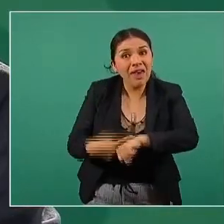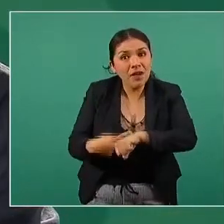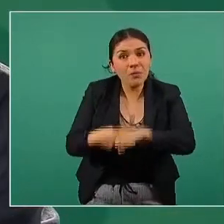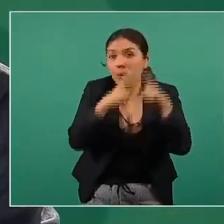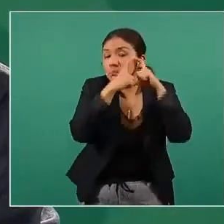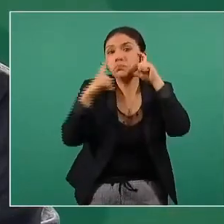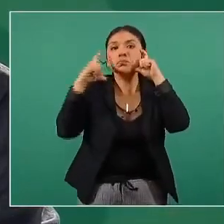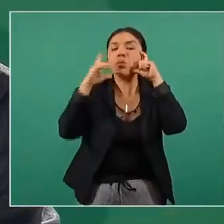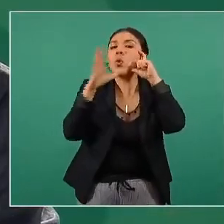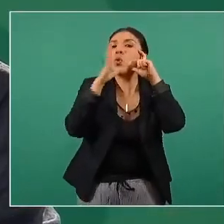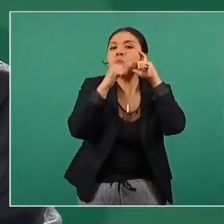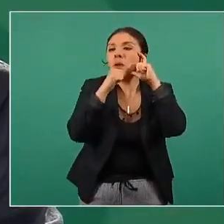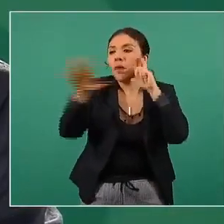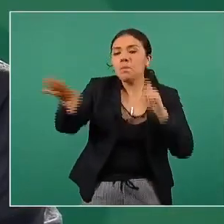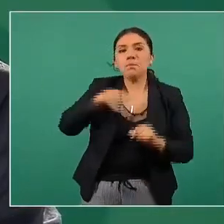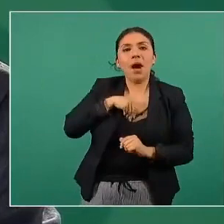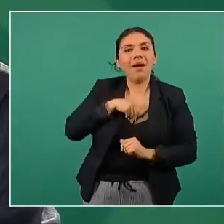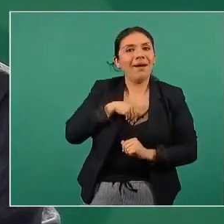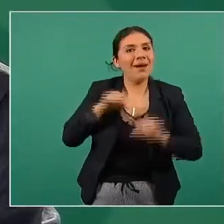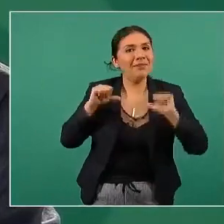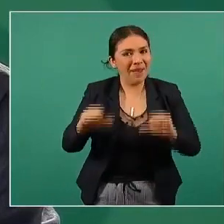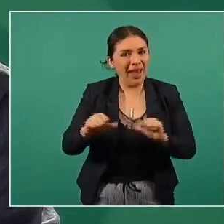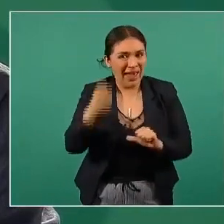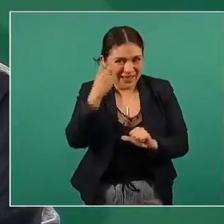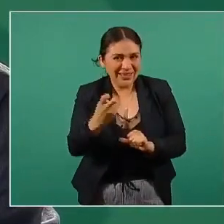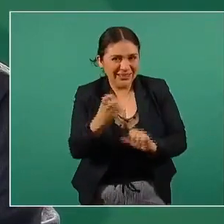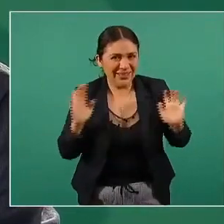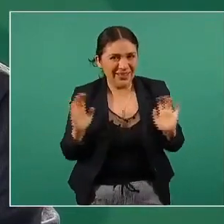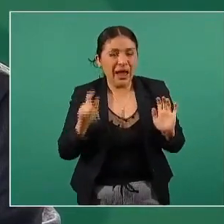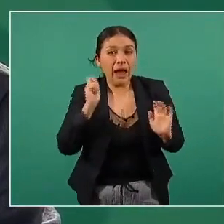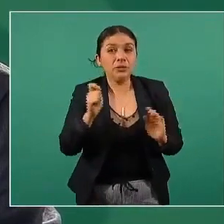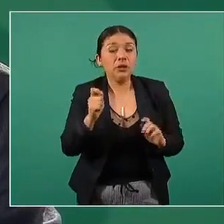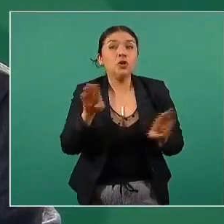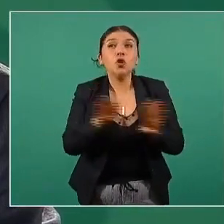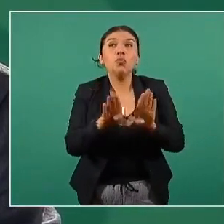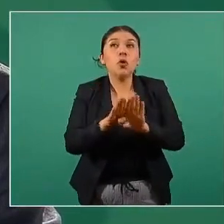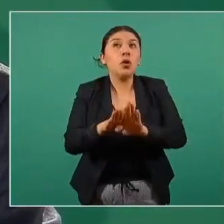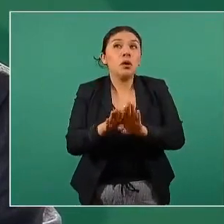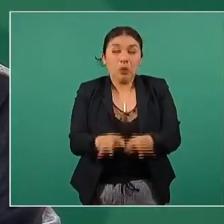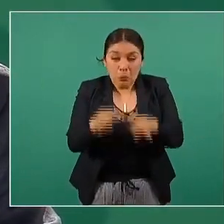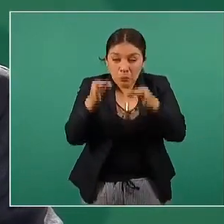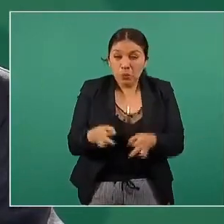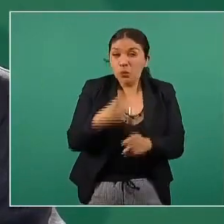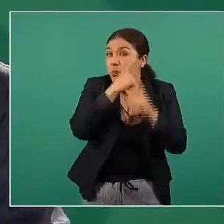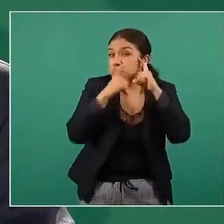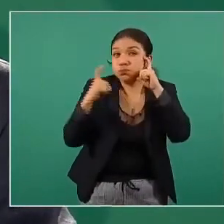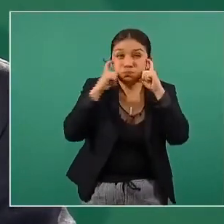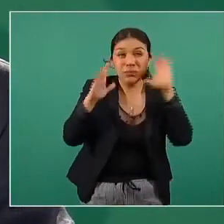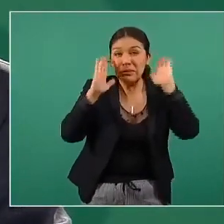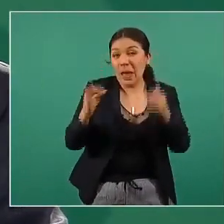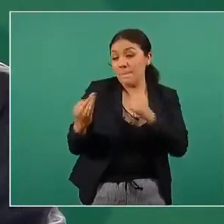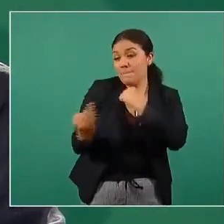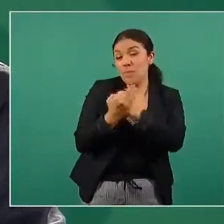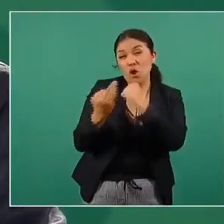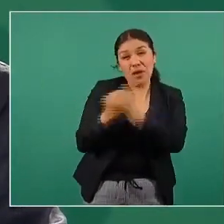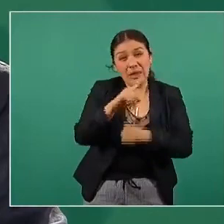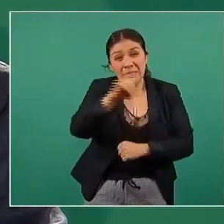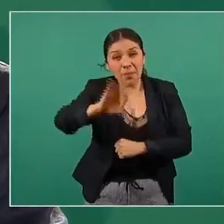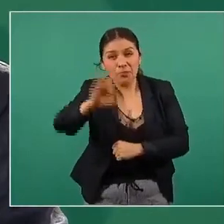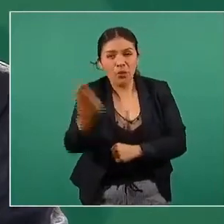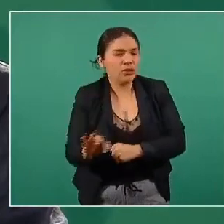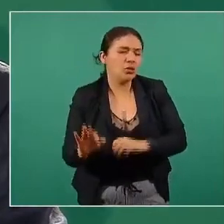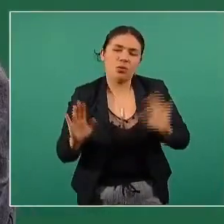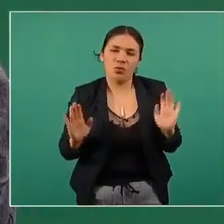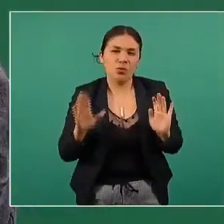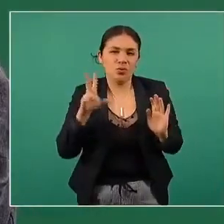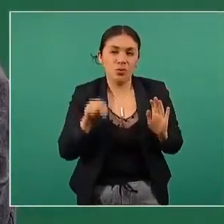a otras personas, a pesar de que no sea una medida eficaz, suficientemente eficaz para protegernos a nosotros mismos en lo